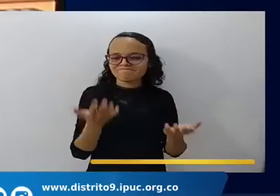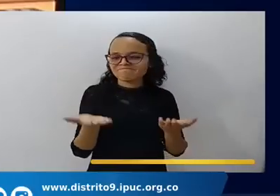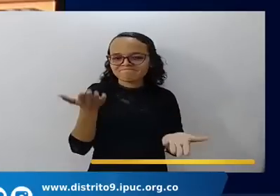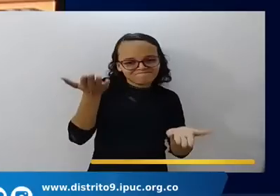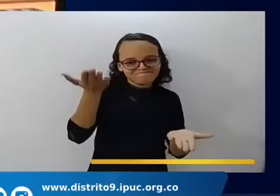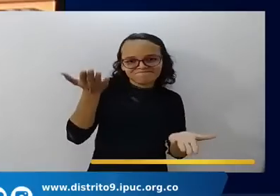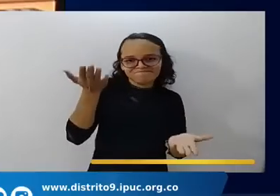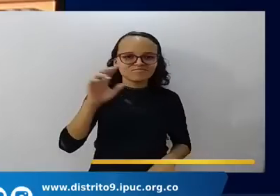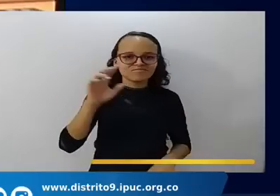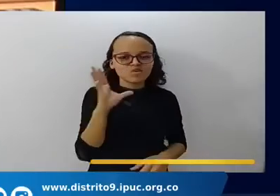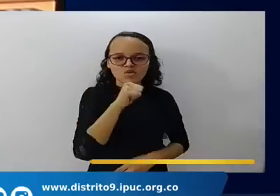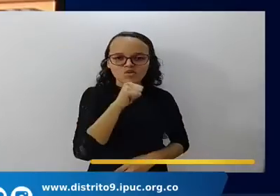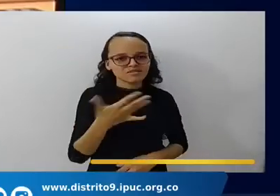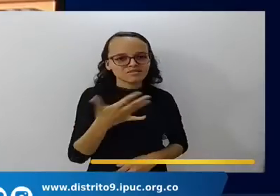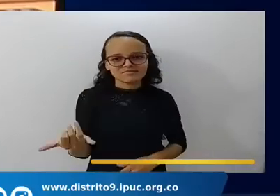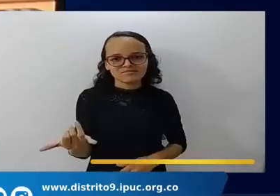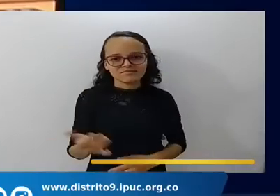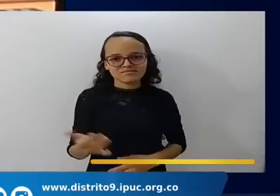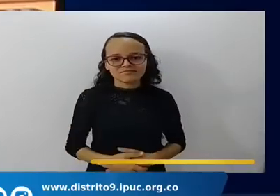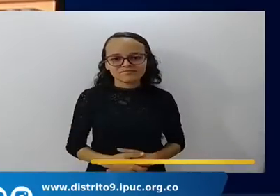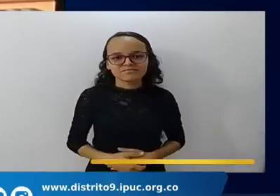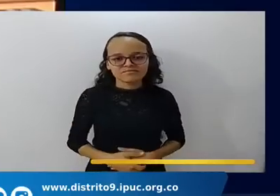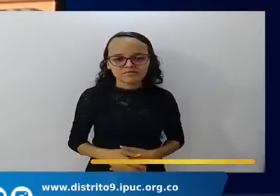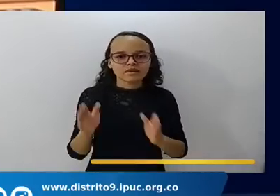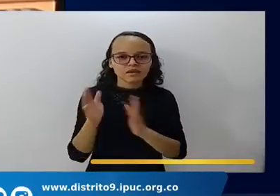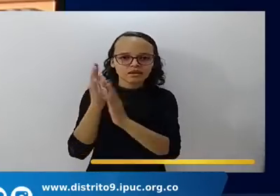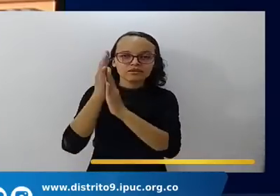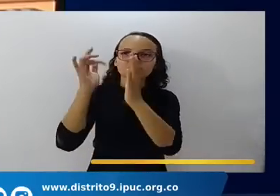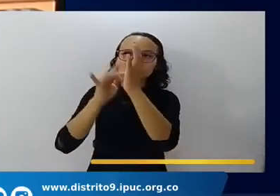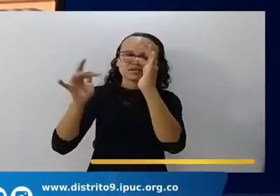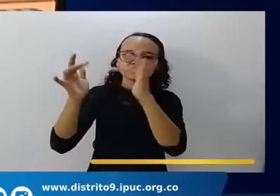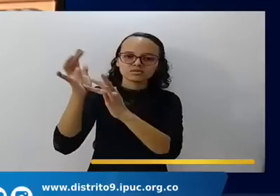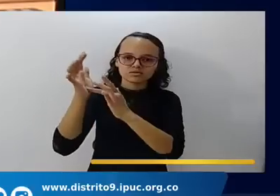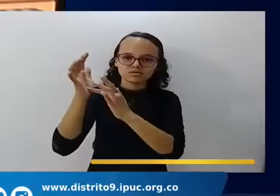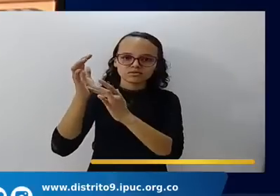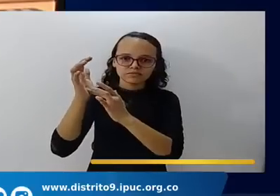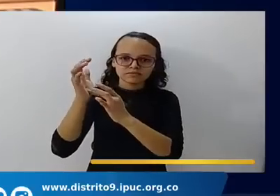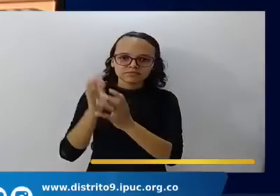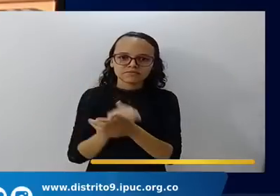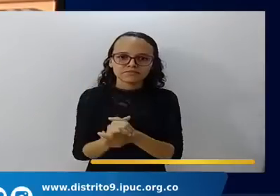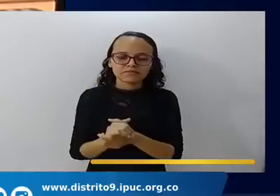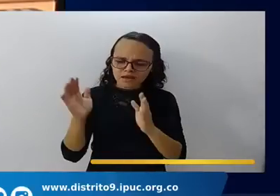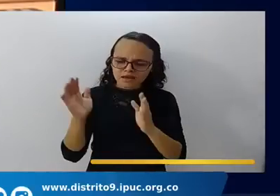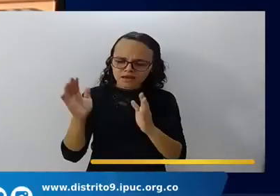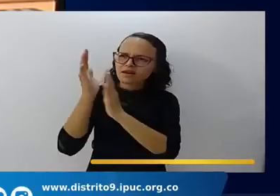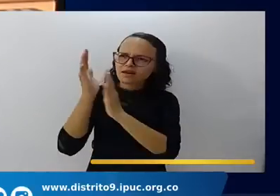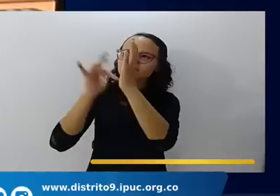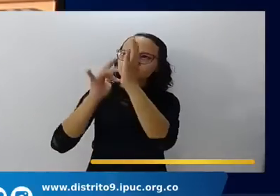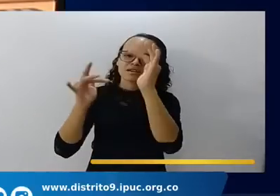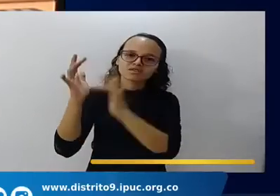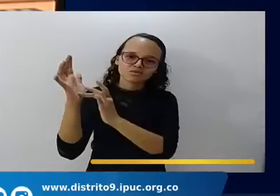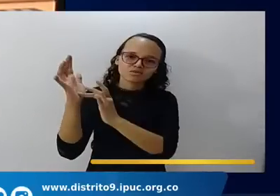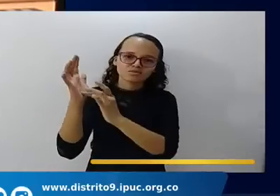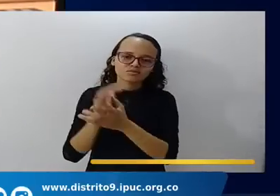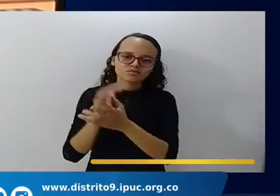iguale. Una alabanza a Jesús. Una alabanza a Jesús.